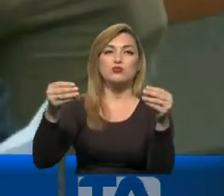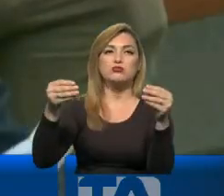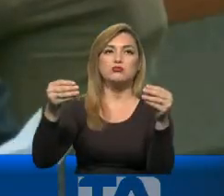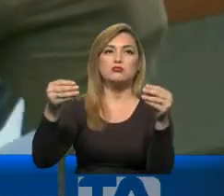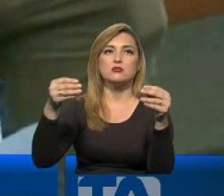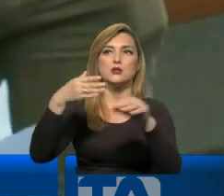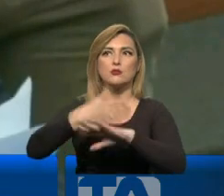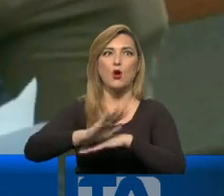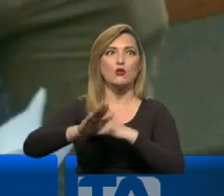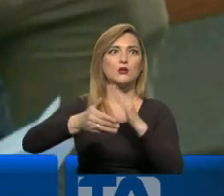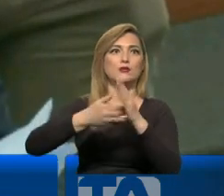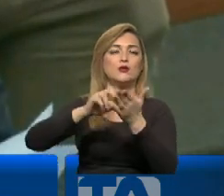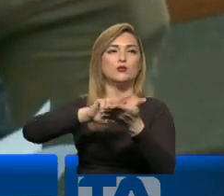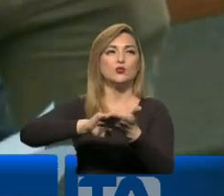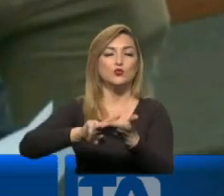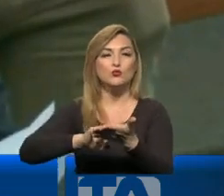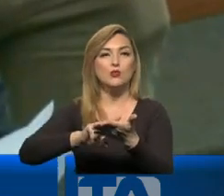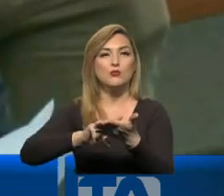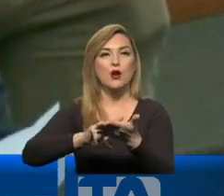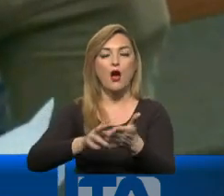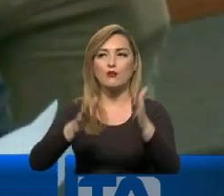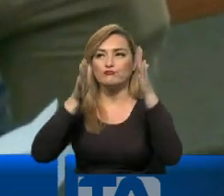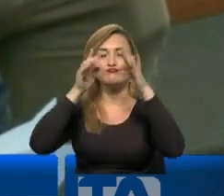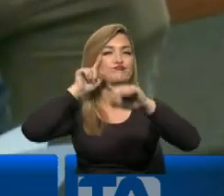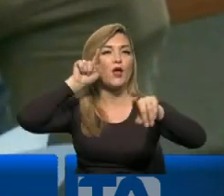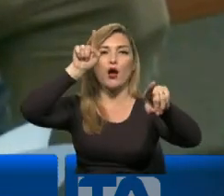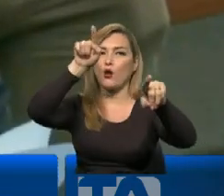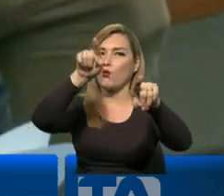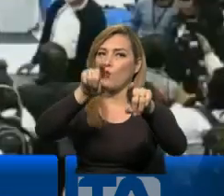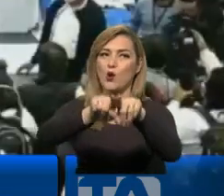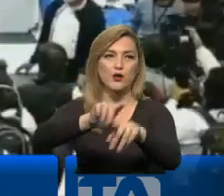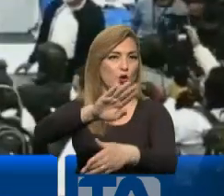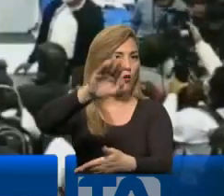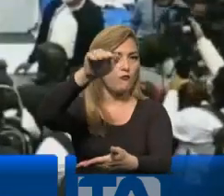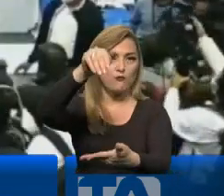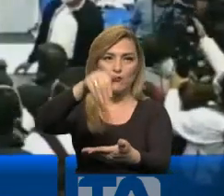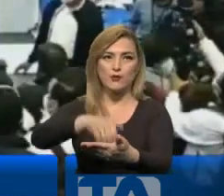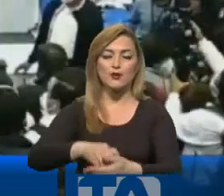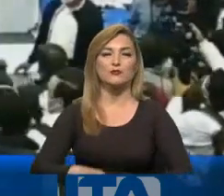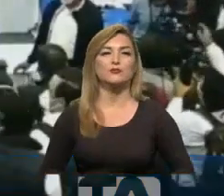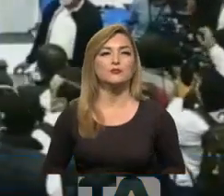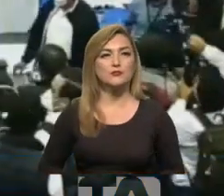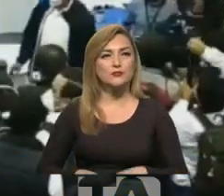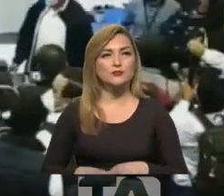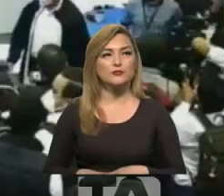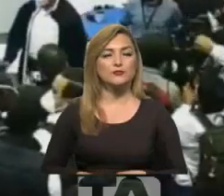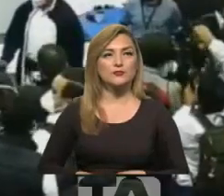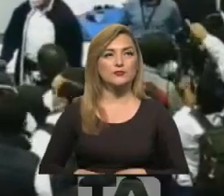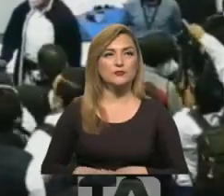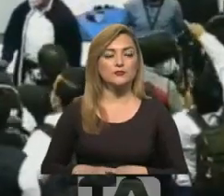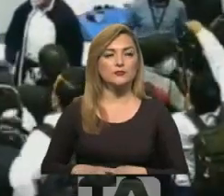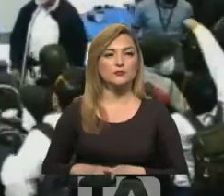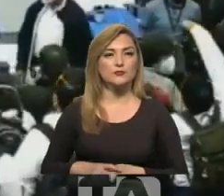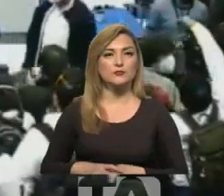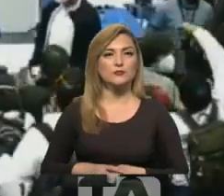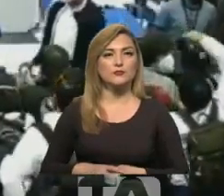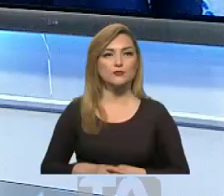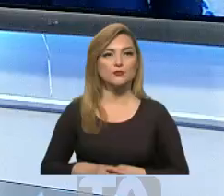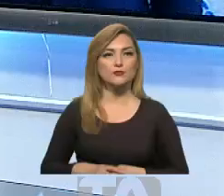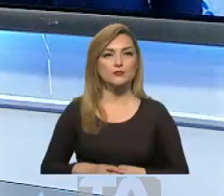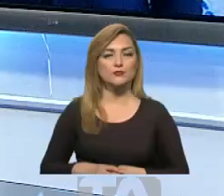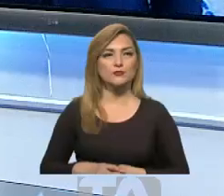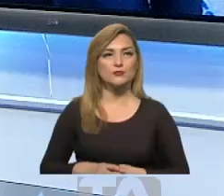se reinstaló la reunión solo para escuchar los acuerdos a los que se había llegado. En Guayaquil, Carlos Acoto, veinticuatro horas.